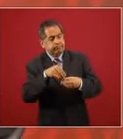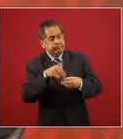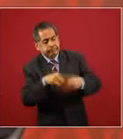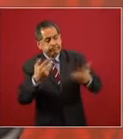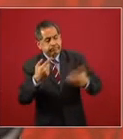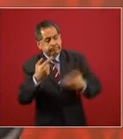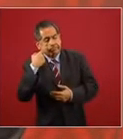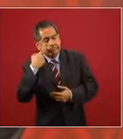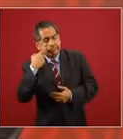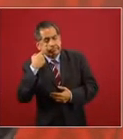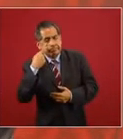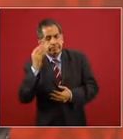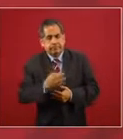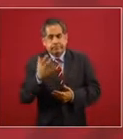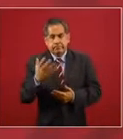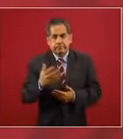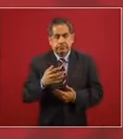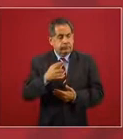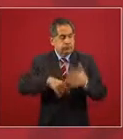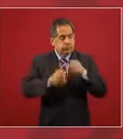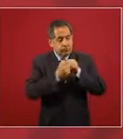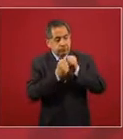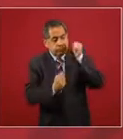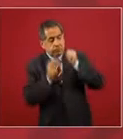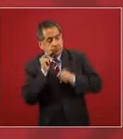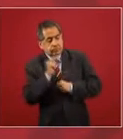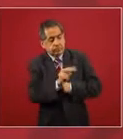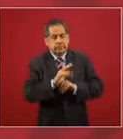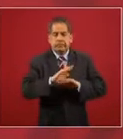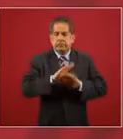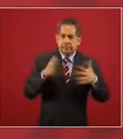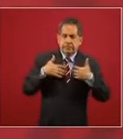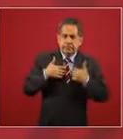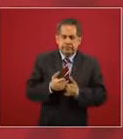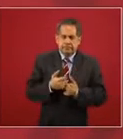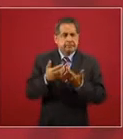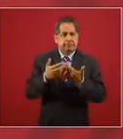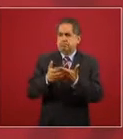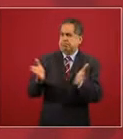hacer la vida pública cada vez más pública